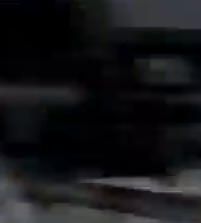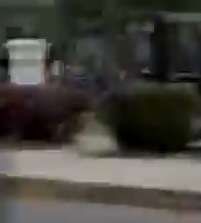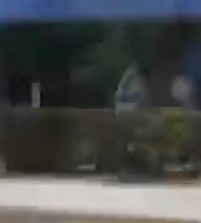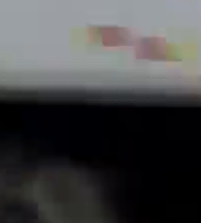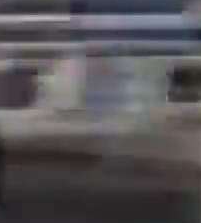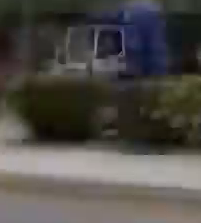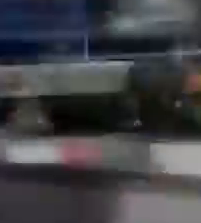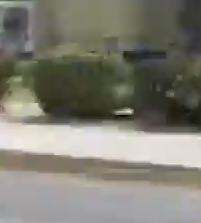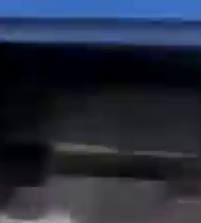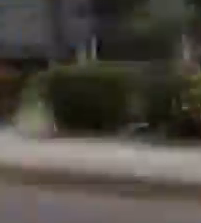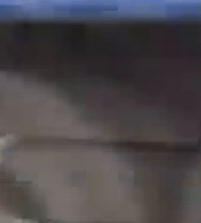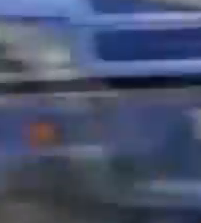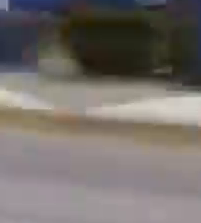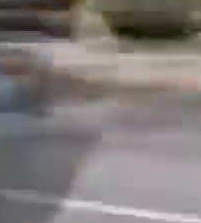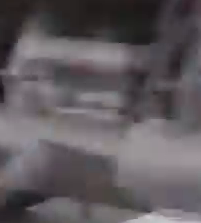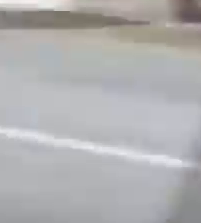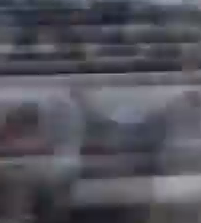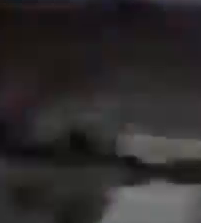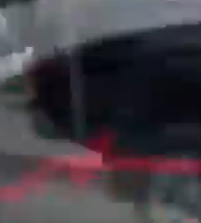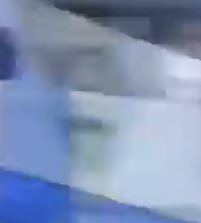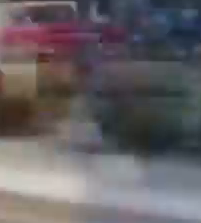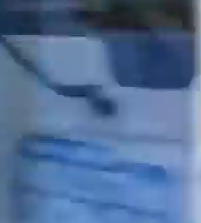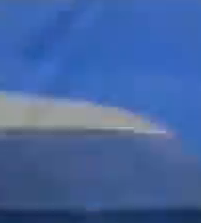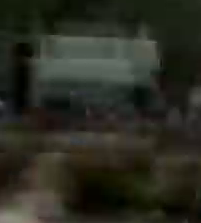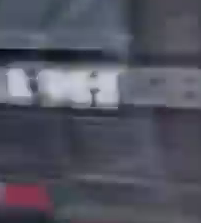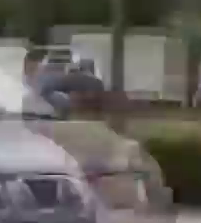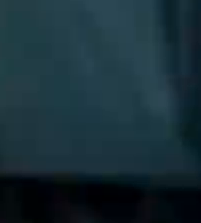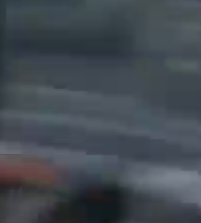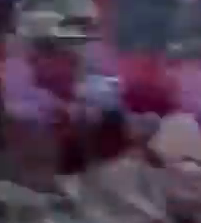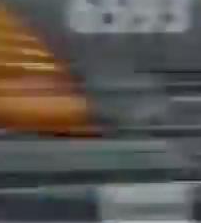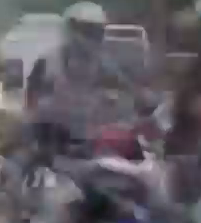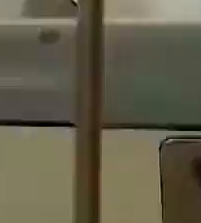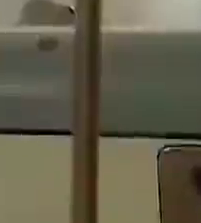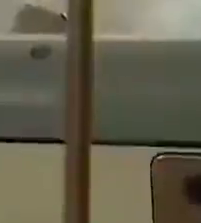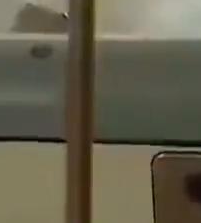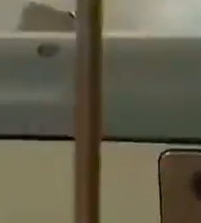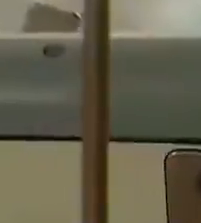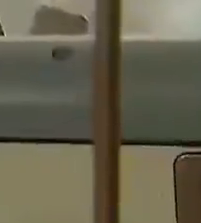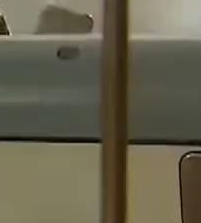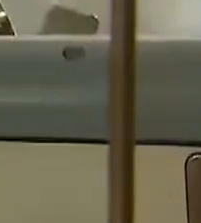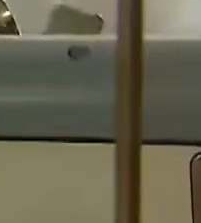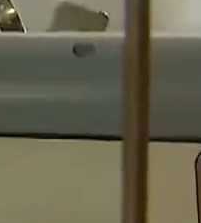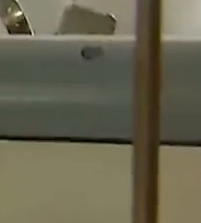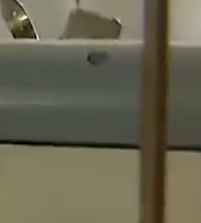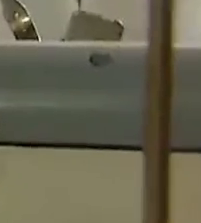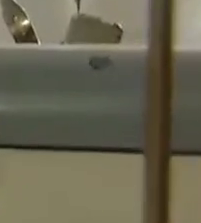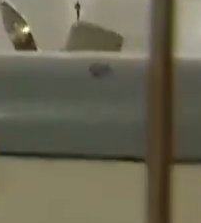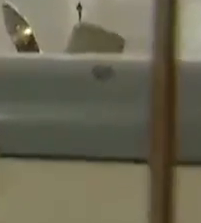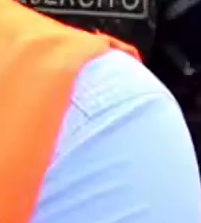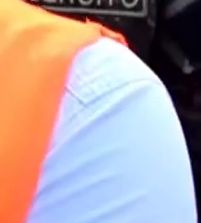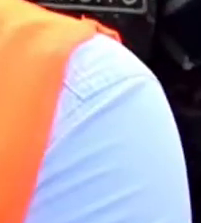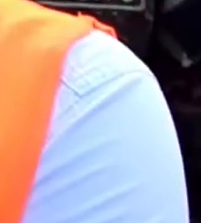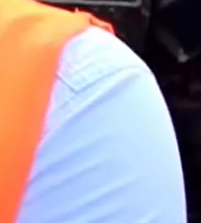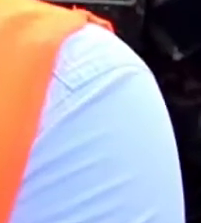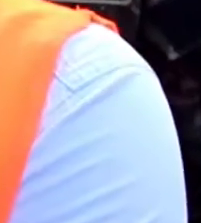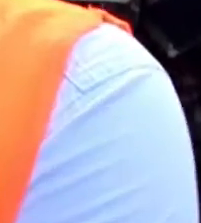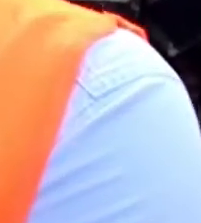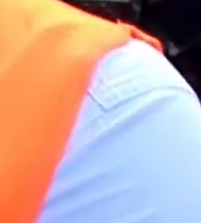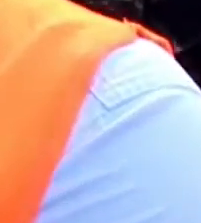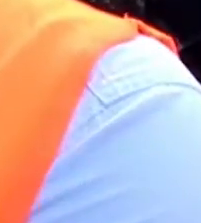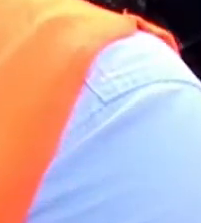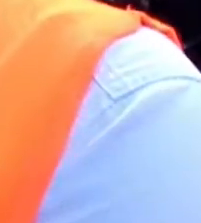Sin distinción de ningún tipo se le va a entregar 5 mil empiras a cada familia por casa